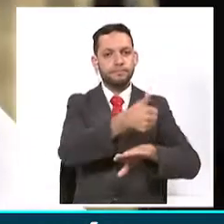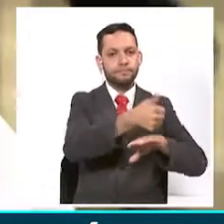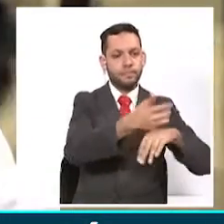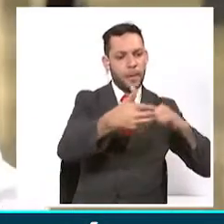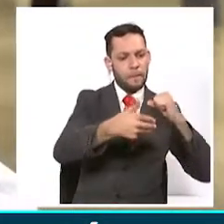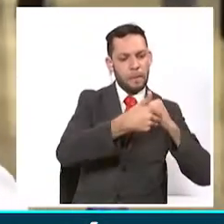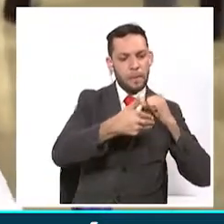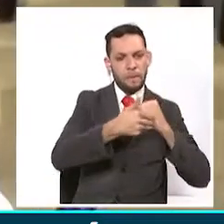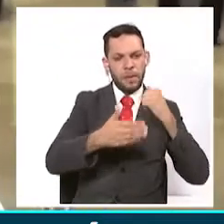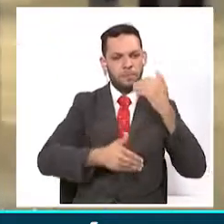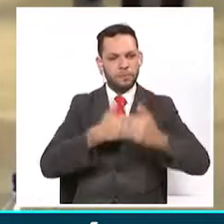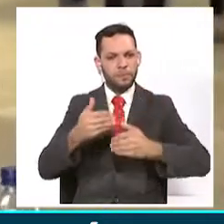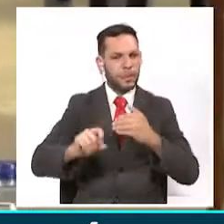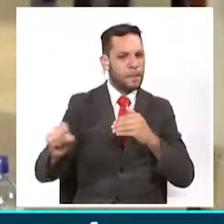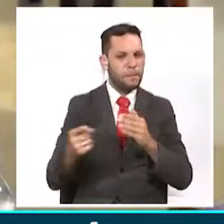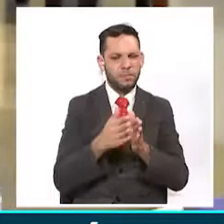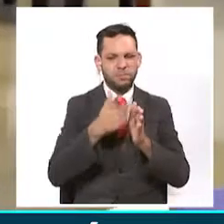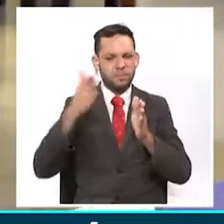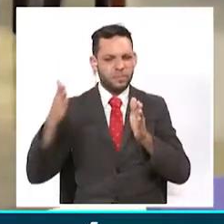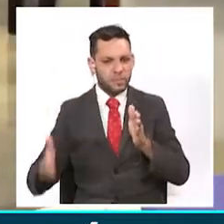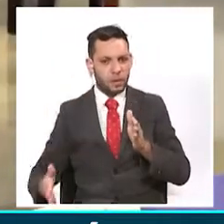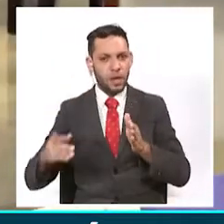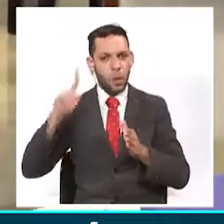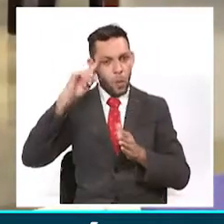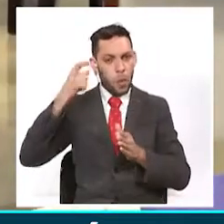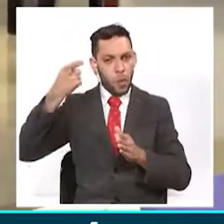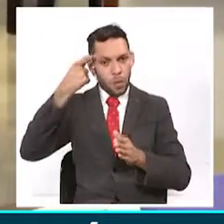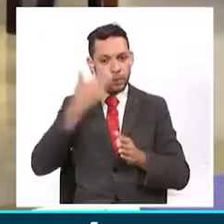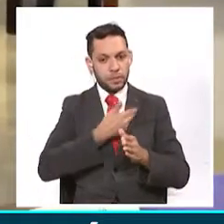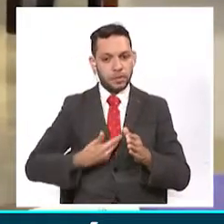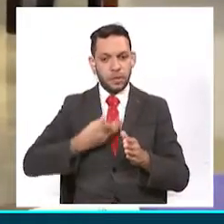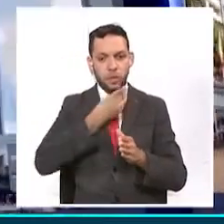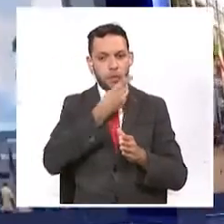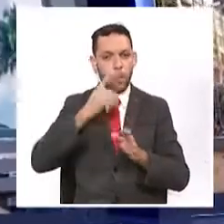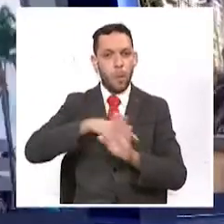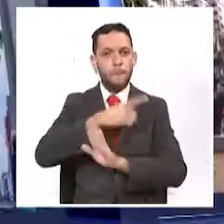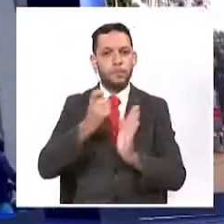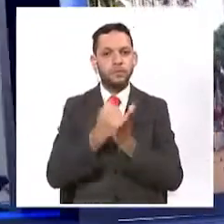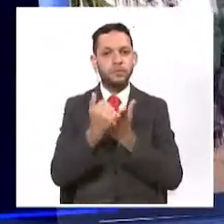primera etapa se entregará antes de culminar el mandato del presidente Iván Duque.